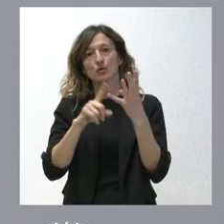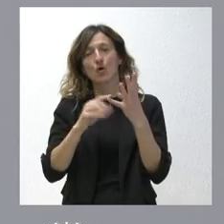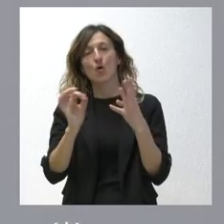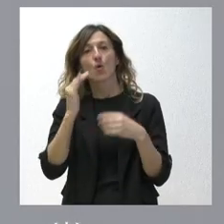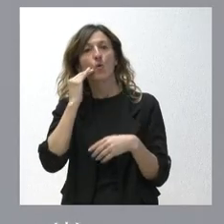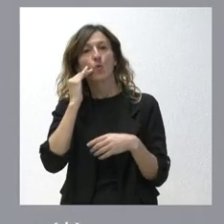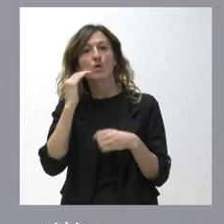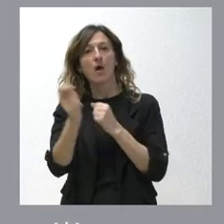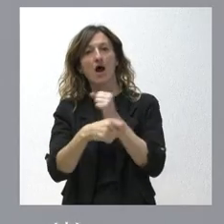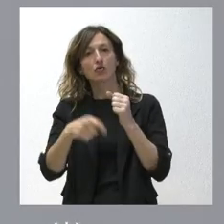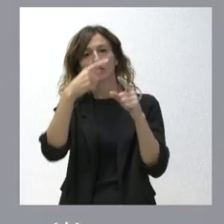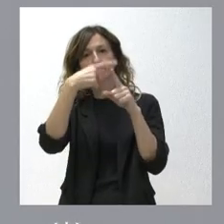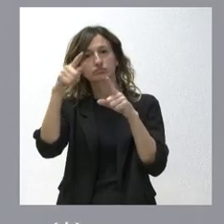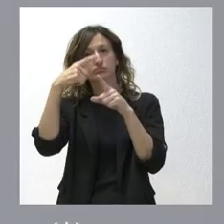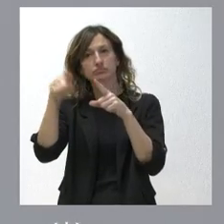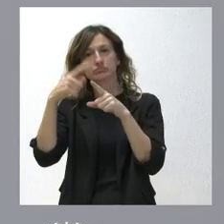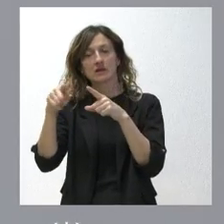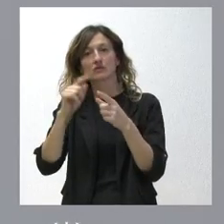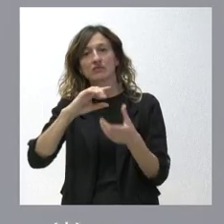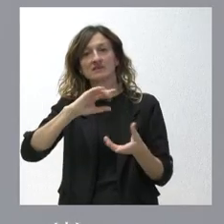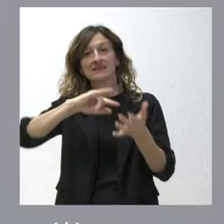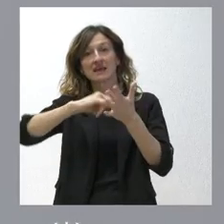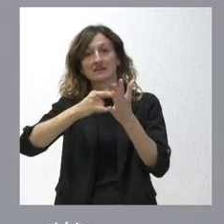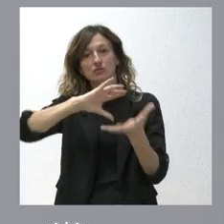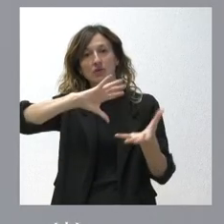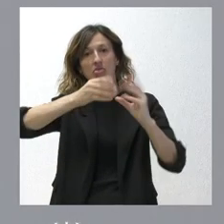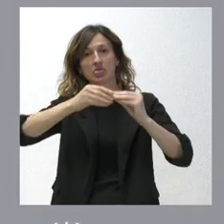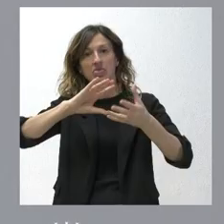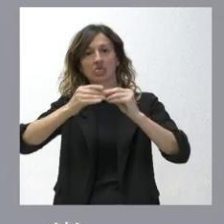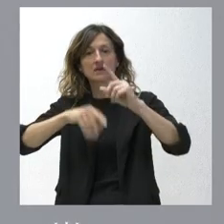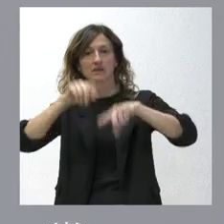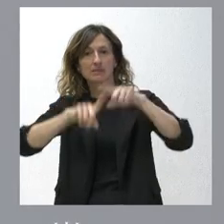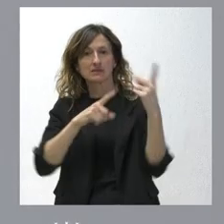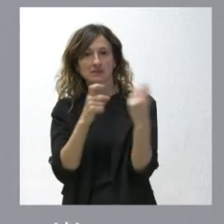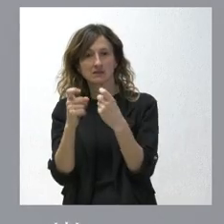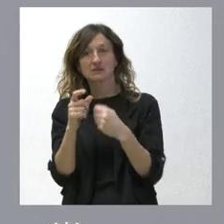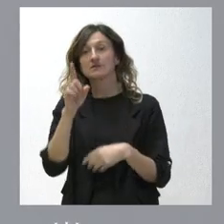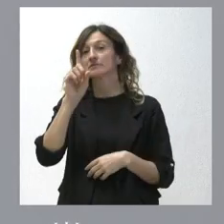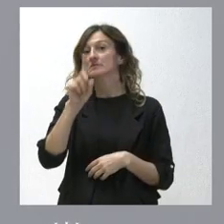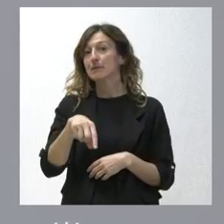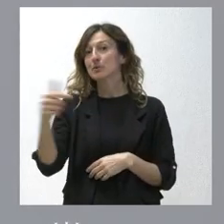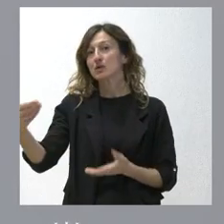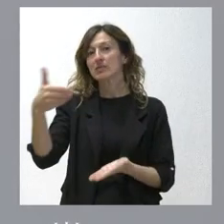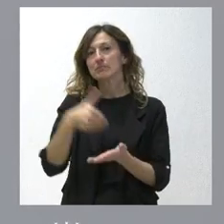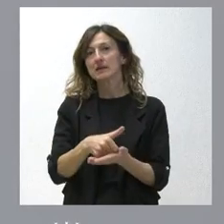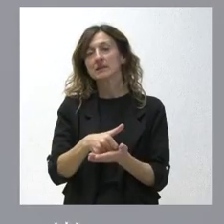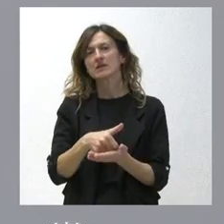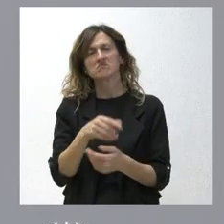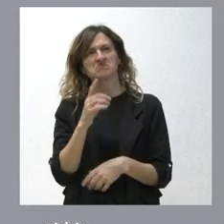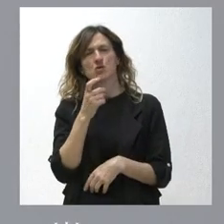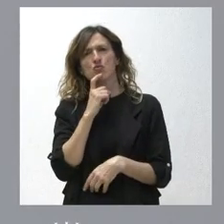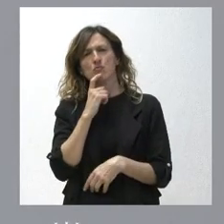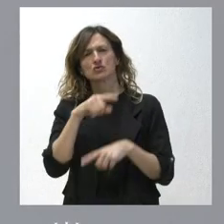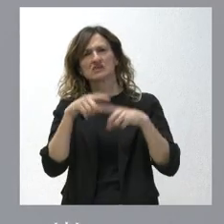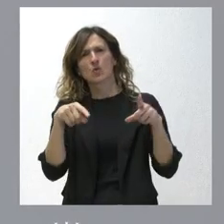julio o de agosto y se van adaptando los dispositivos técnicamente en función de estas circunstancias. Y también me plantea usted cómo es posible que a